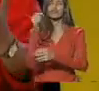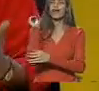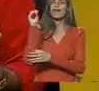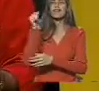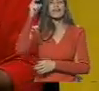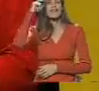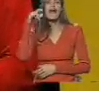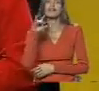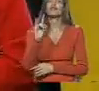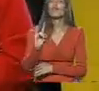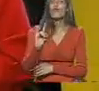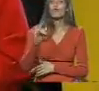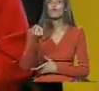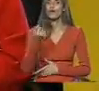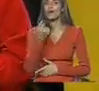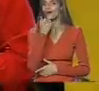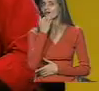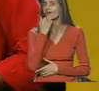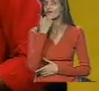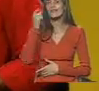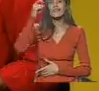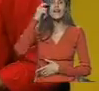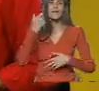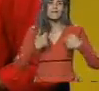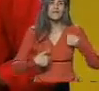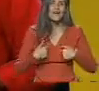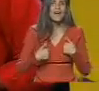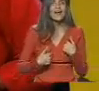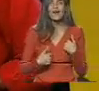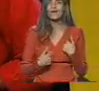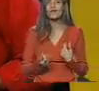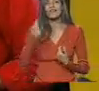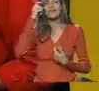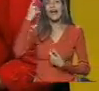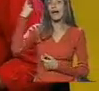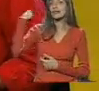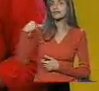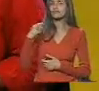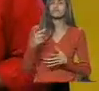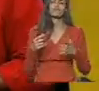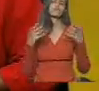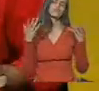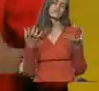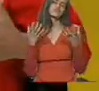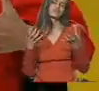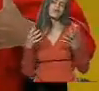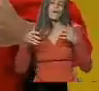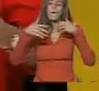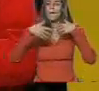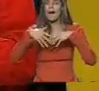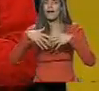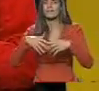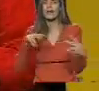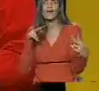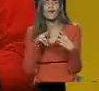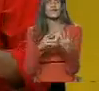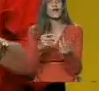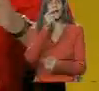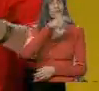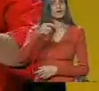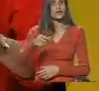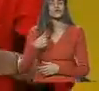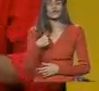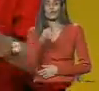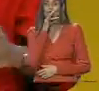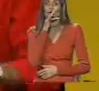el día lunes y el día miércoles, el día de ayer esa marcha, ese encuentro cívico-militar que yo